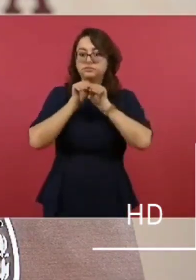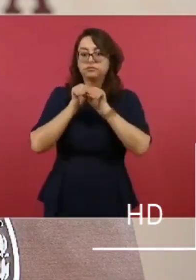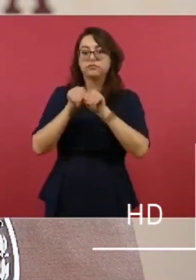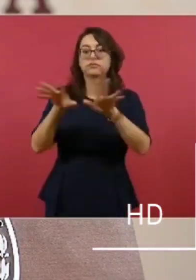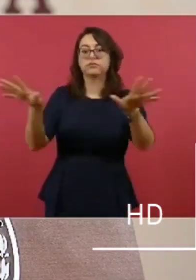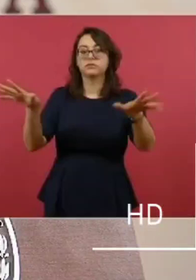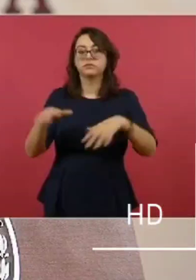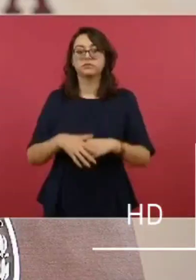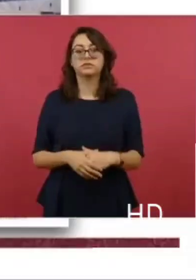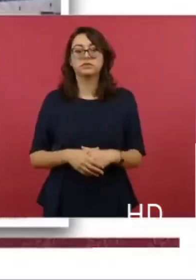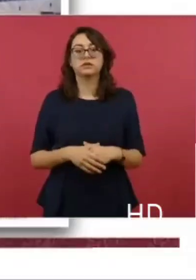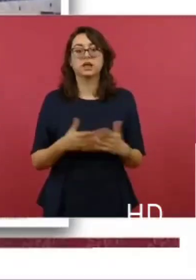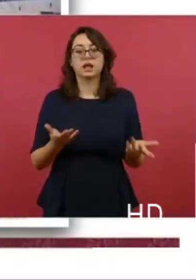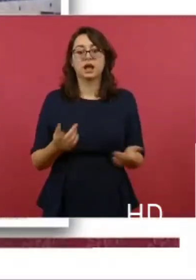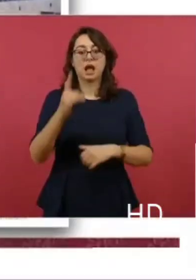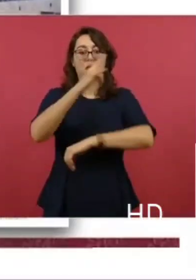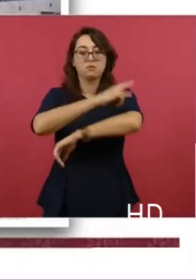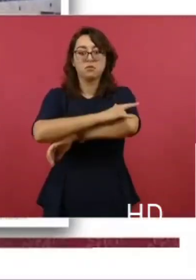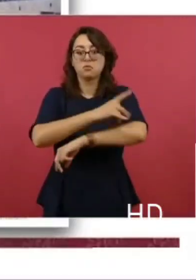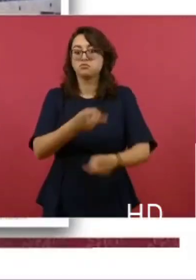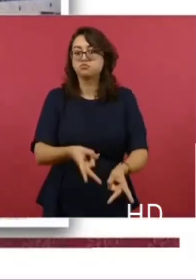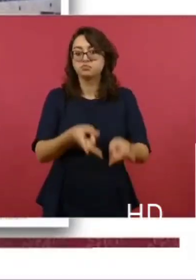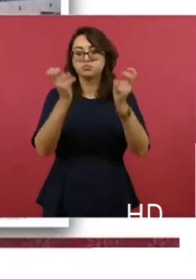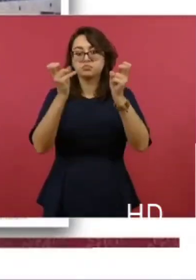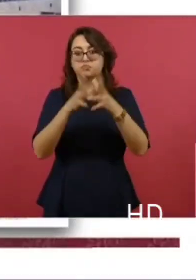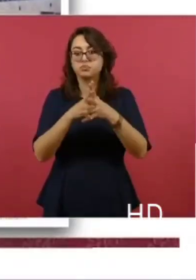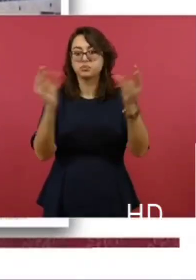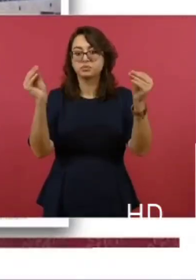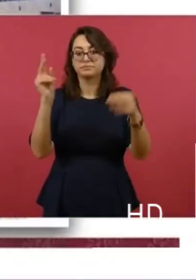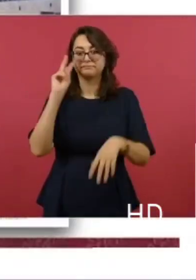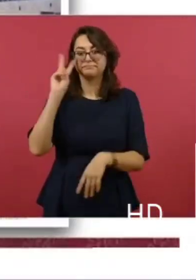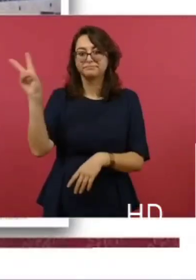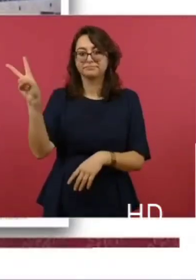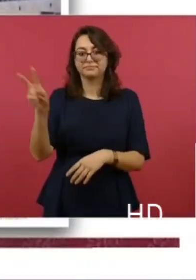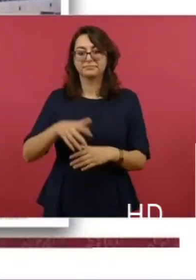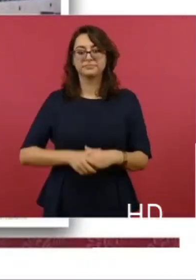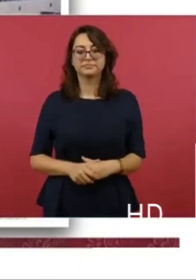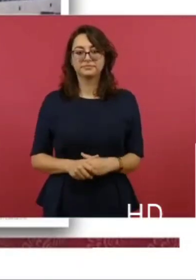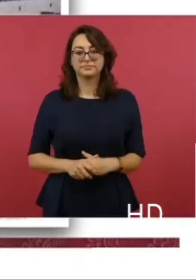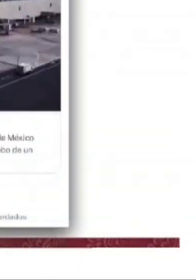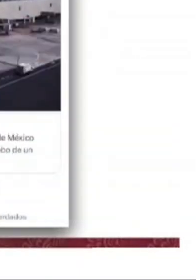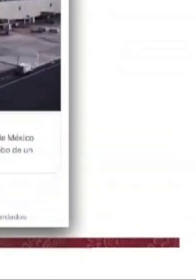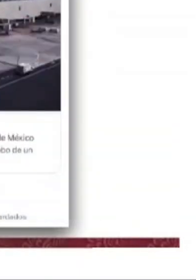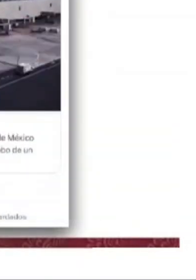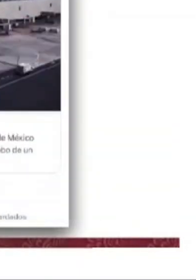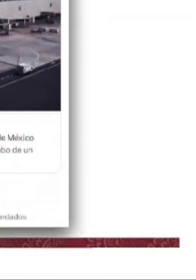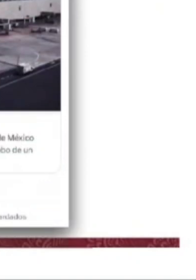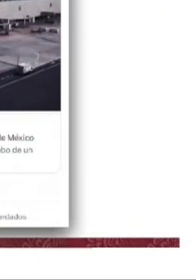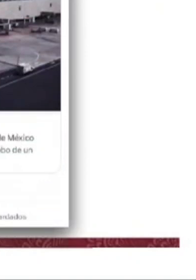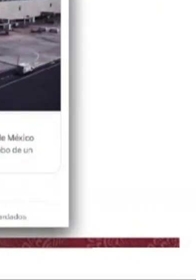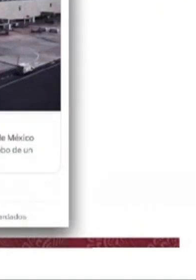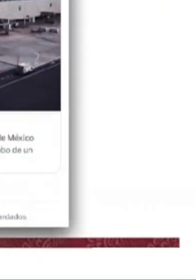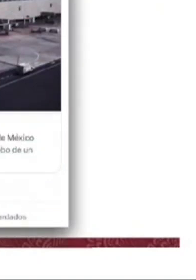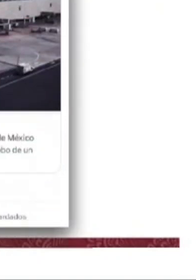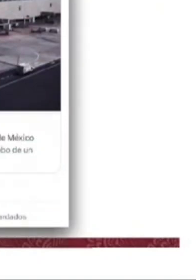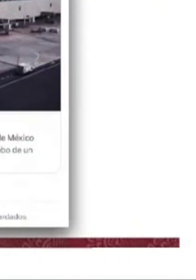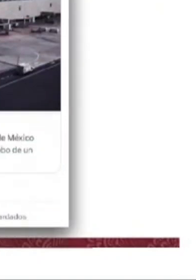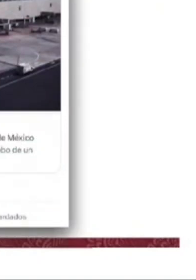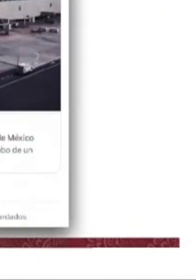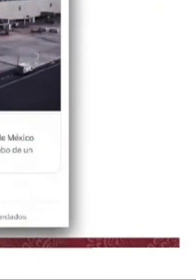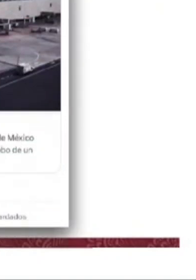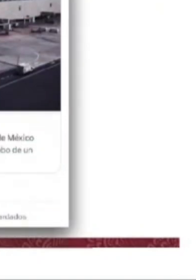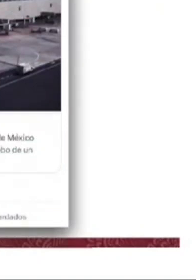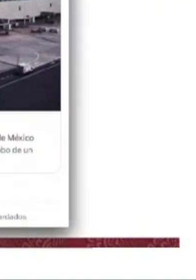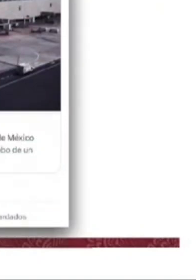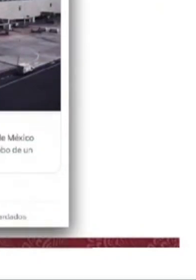se roban de la ICM un avión un avión la fiscalía de la Ciudad de México inició